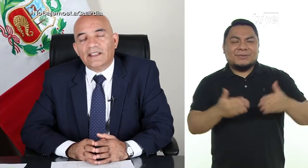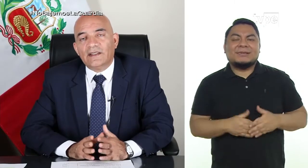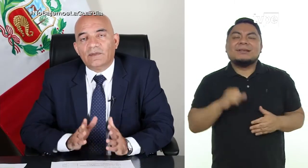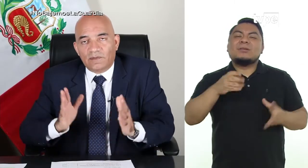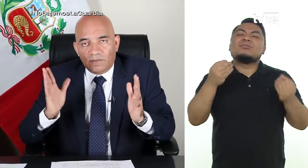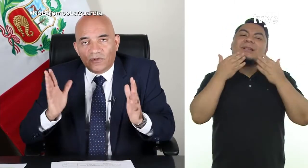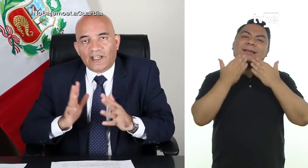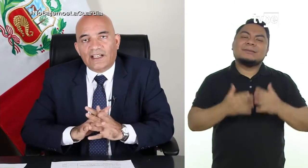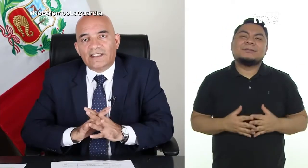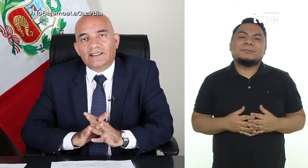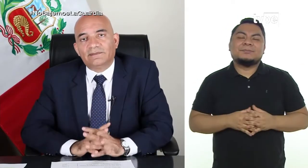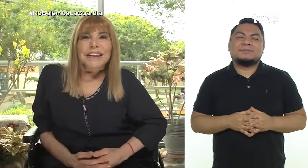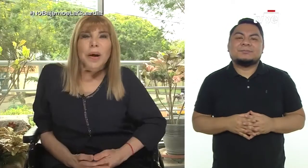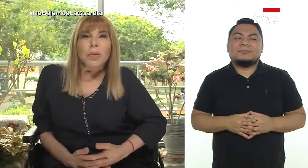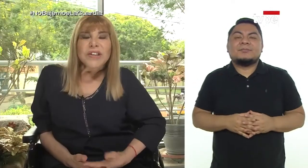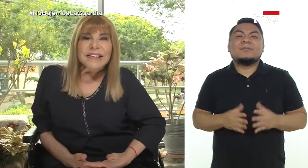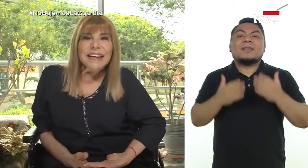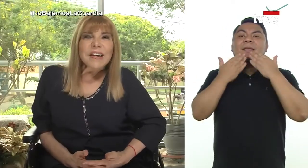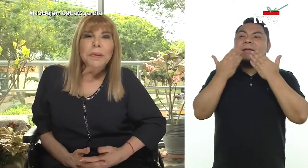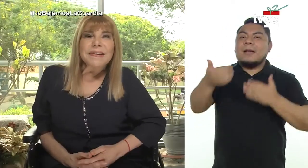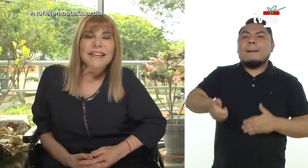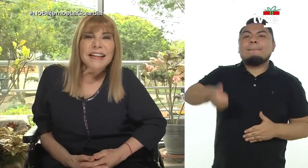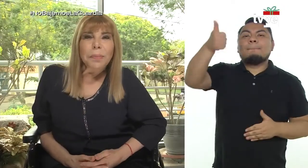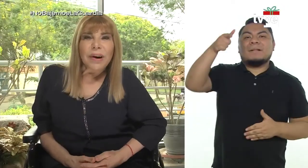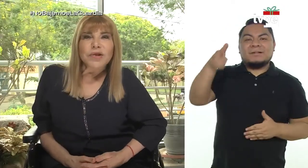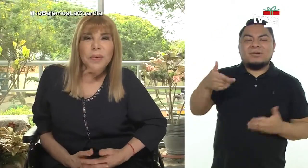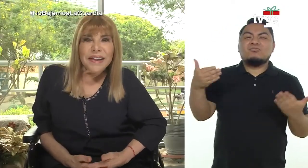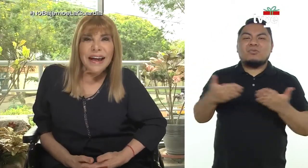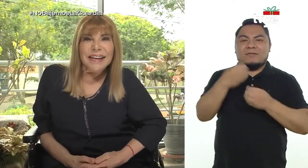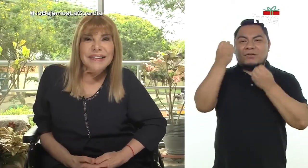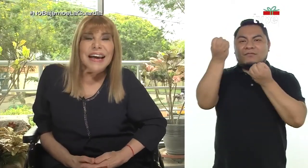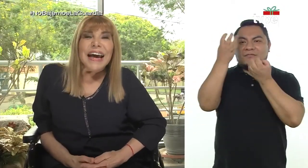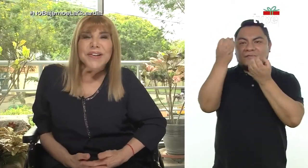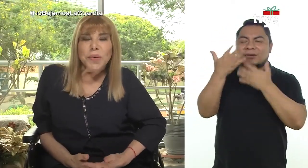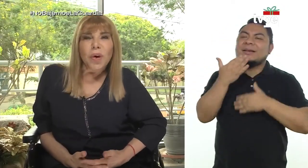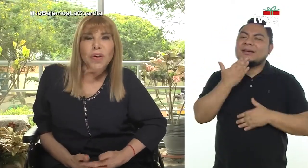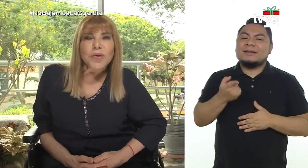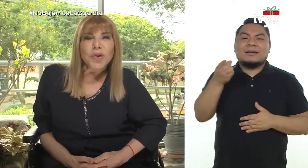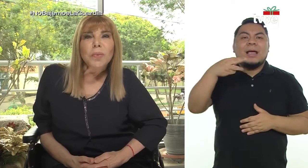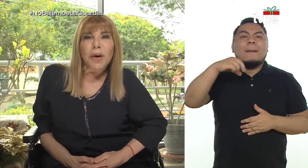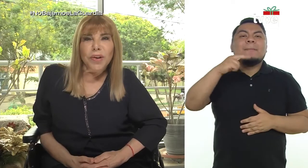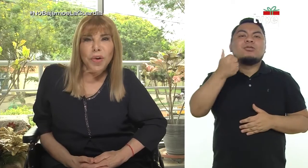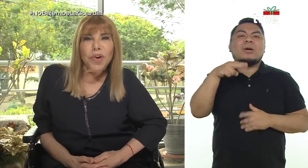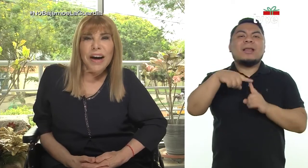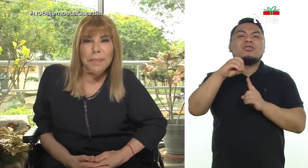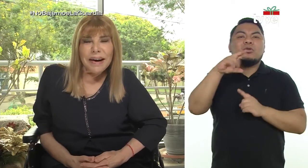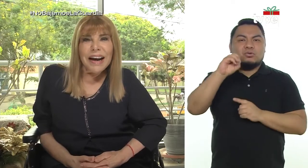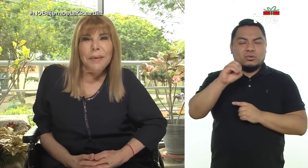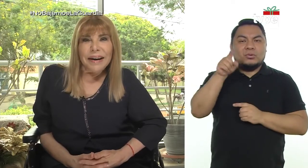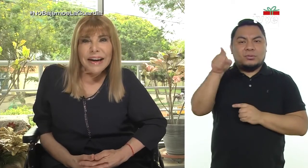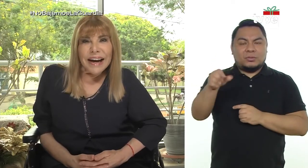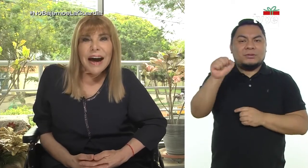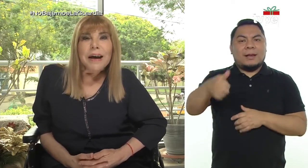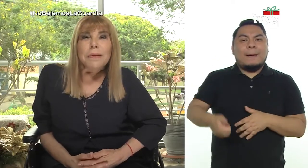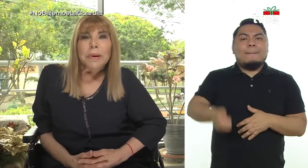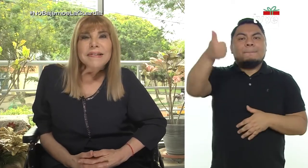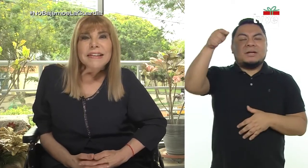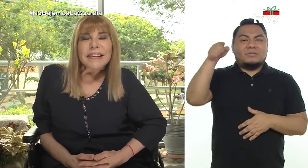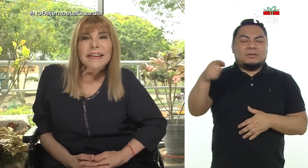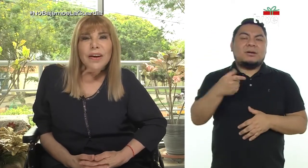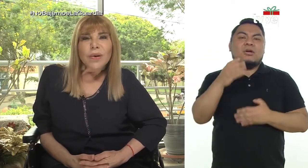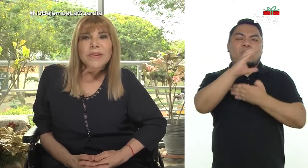y muchas gracias. Muchas gracias, presidente, por las novedades. Estuvo con nosotros Marco Antonio Gamarra La Barrera,